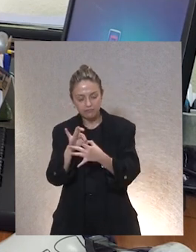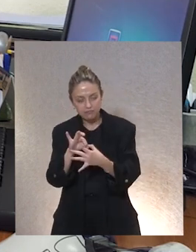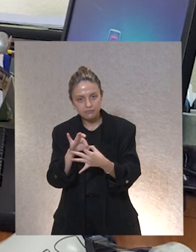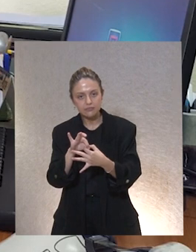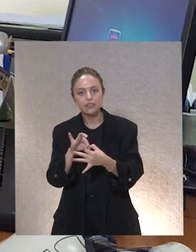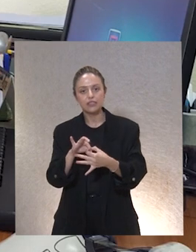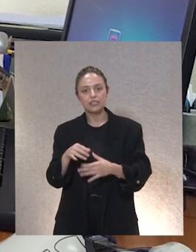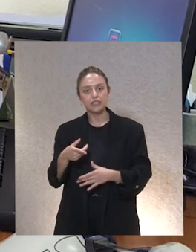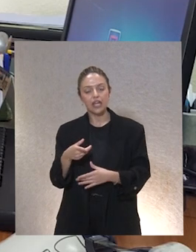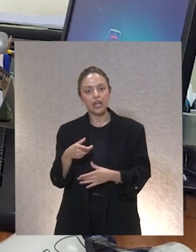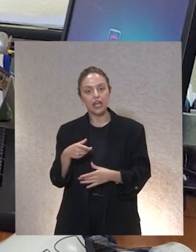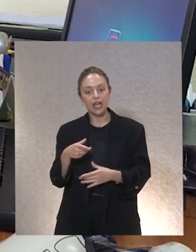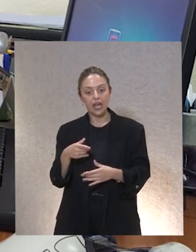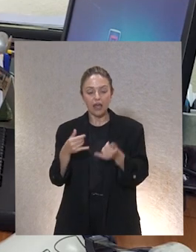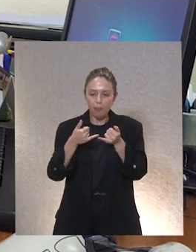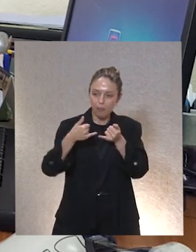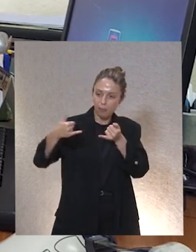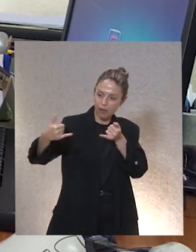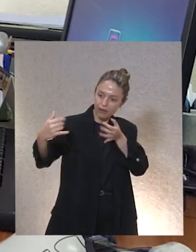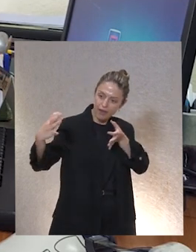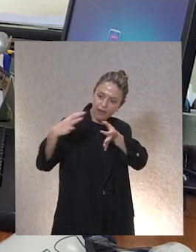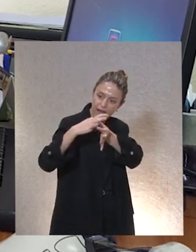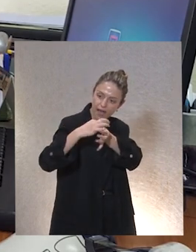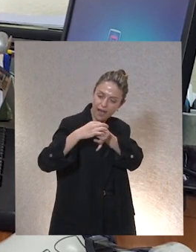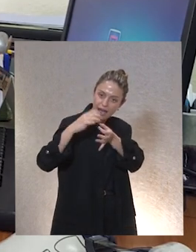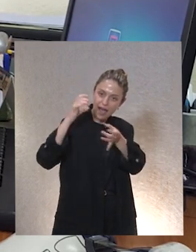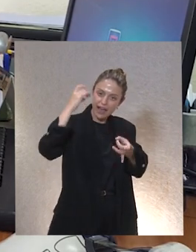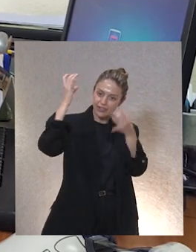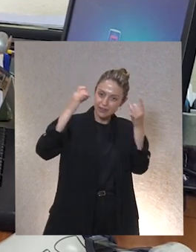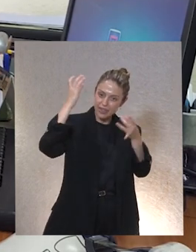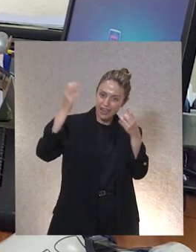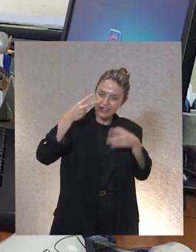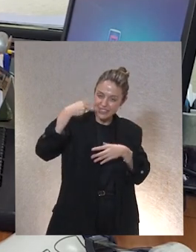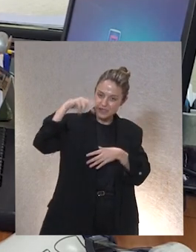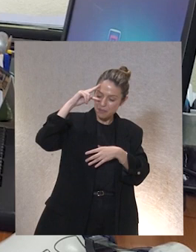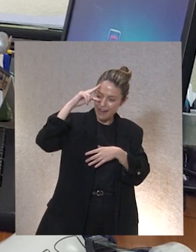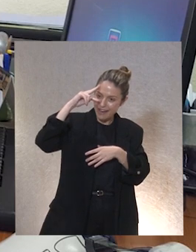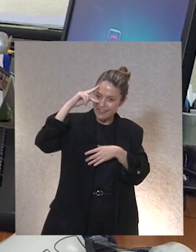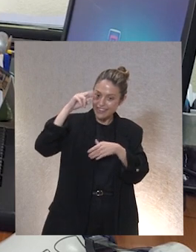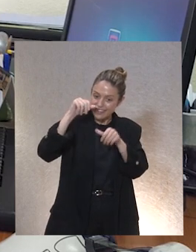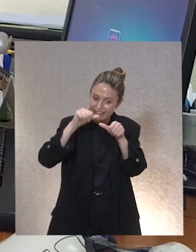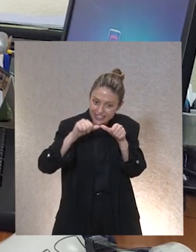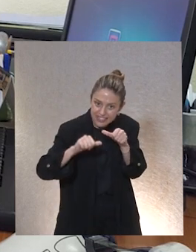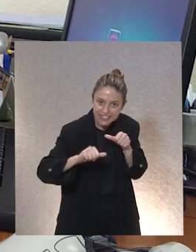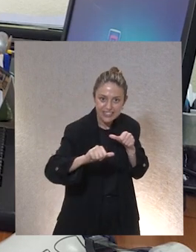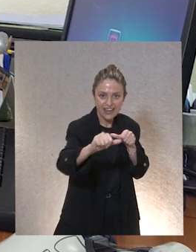permitiendo ofrecer en esa línea pues experiencias y actividades a ver cómo ella por ahí va desarrollando sus competencias